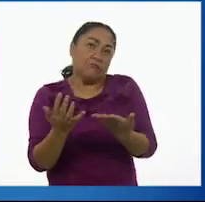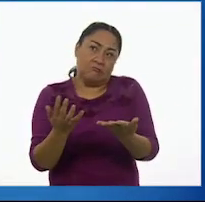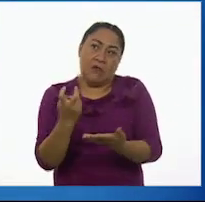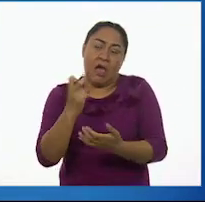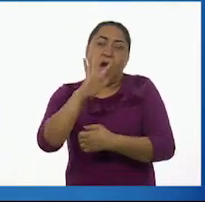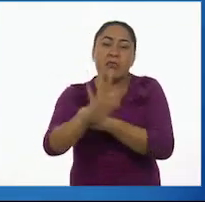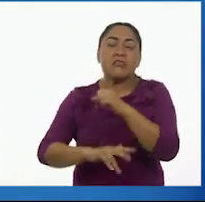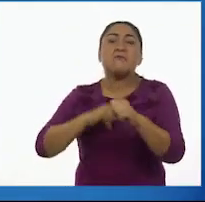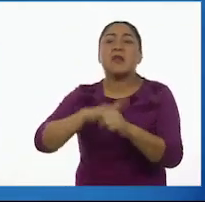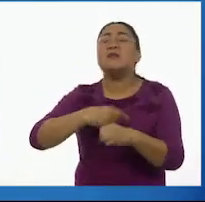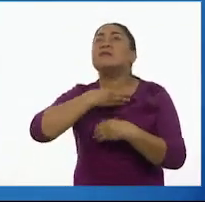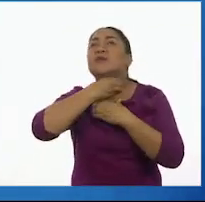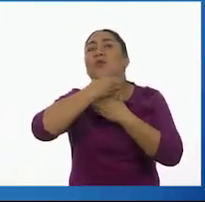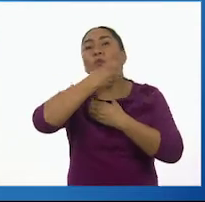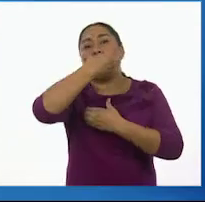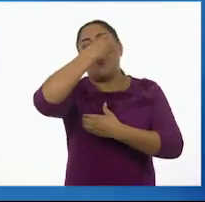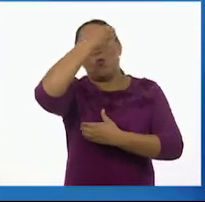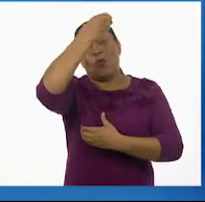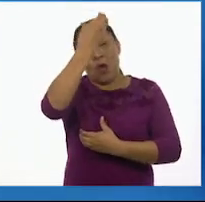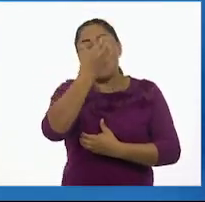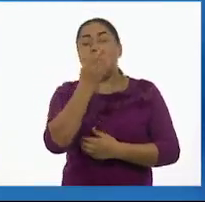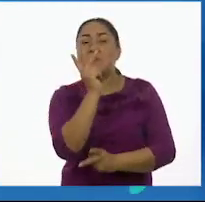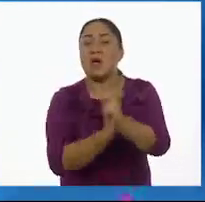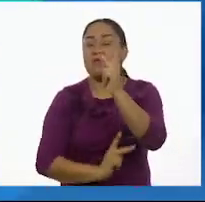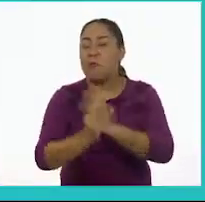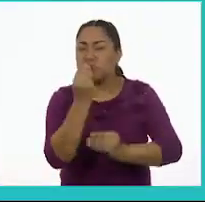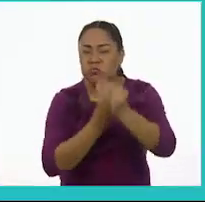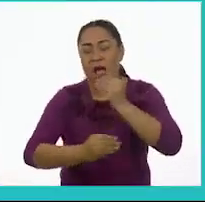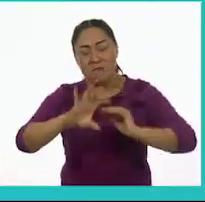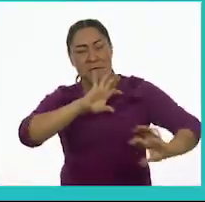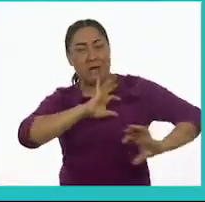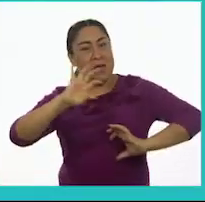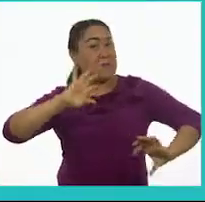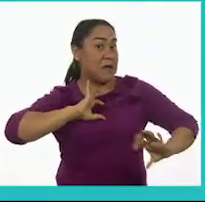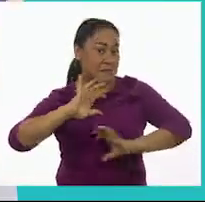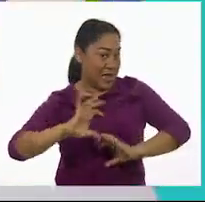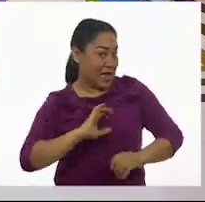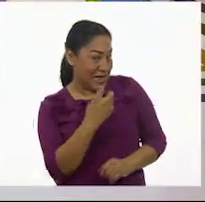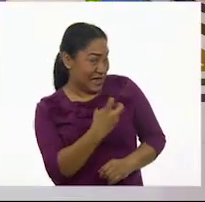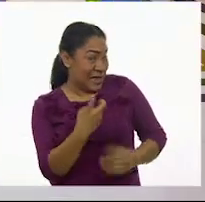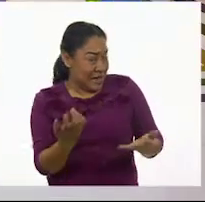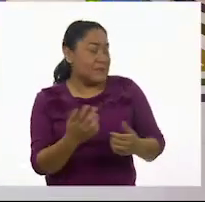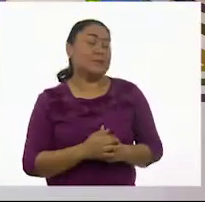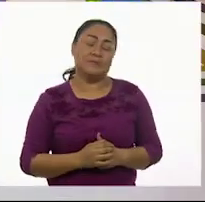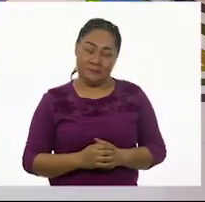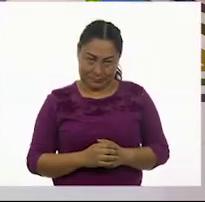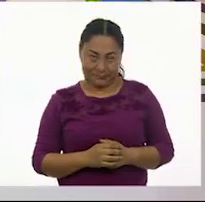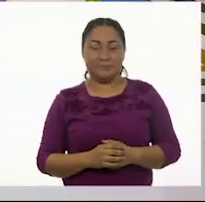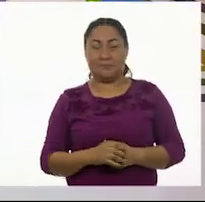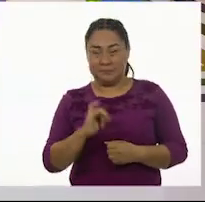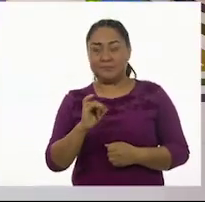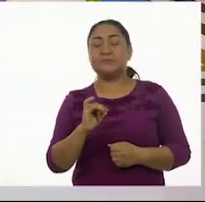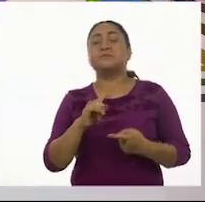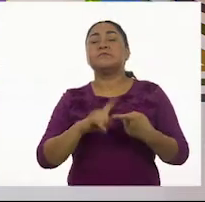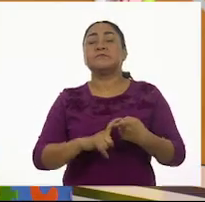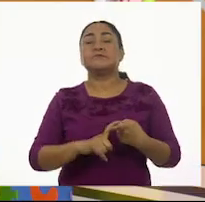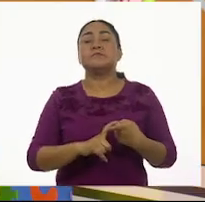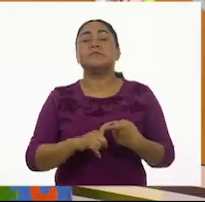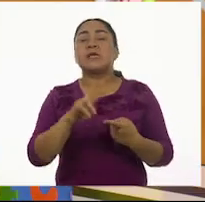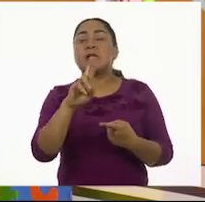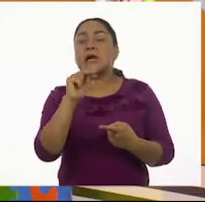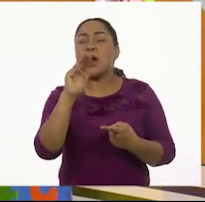es un animal con el cuello muy, muy largo, herbívoro. Tiene manchas en todo el cuerpo. Sí. En este auto, Ramón Gómez de la Serna,